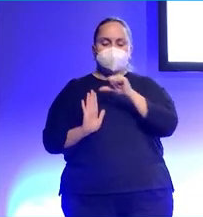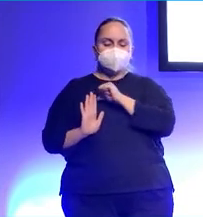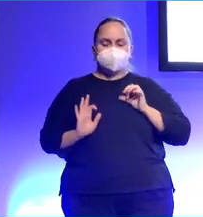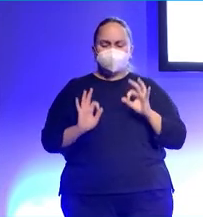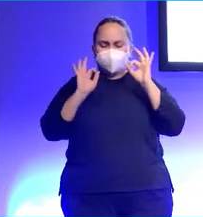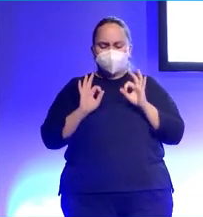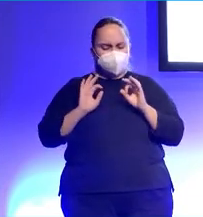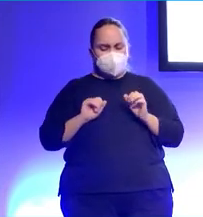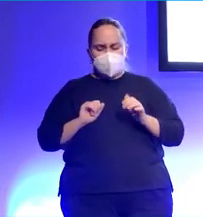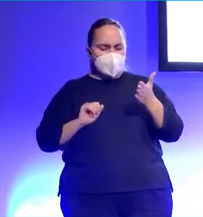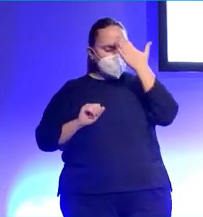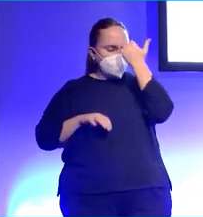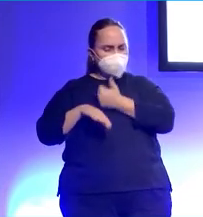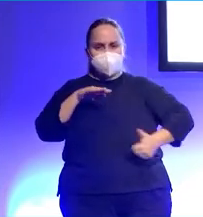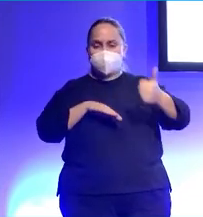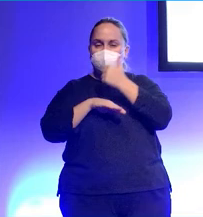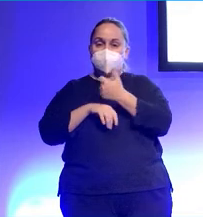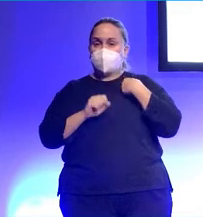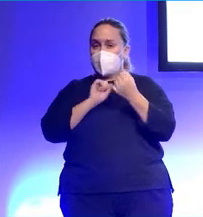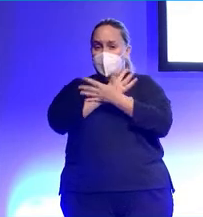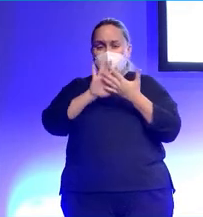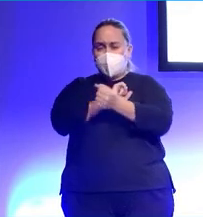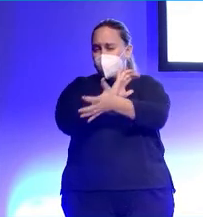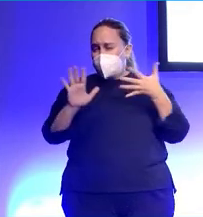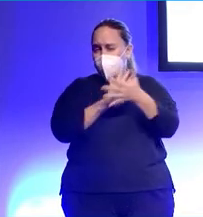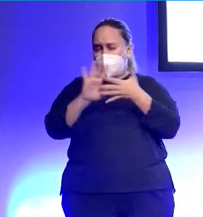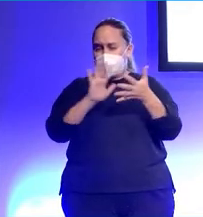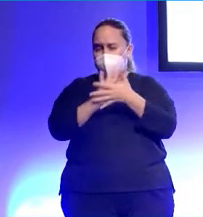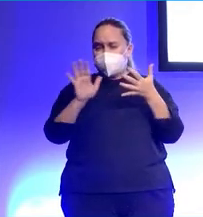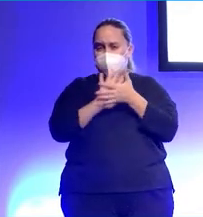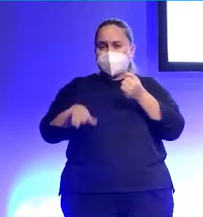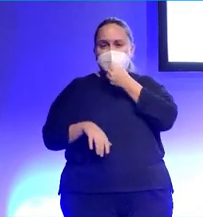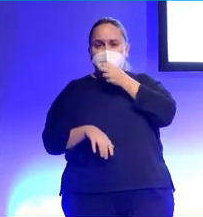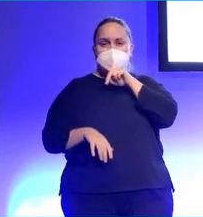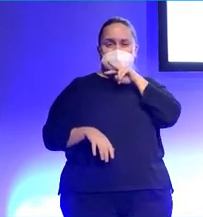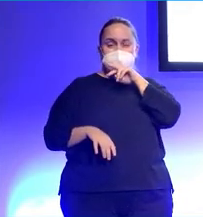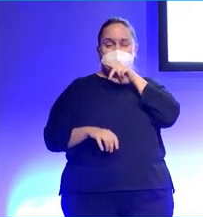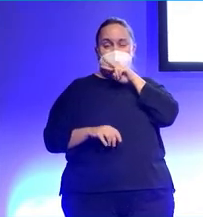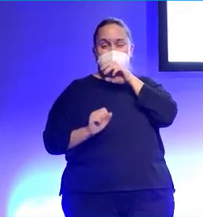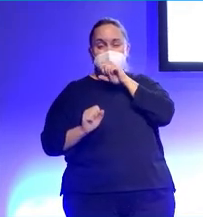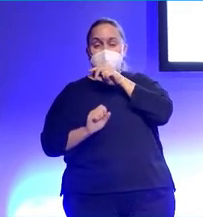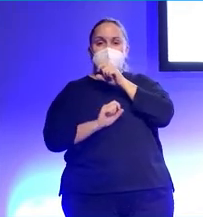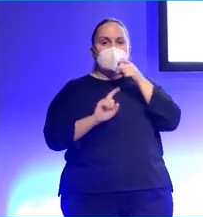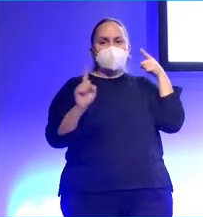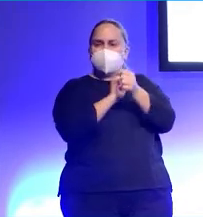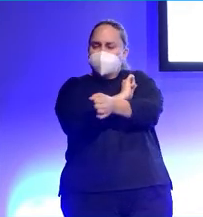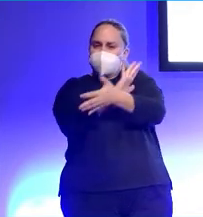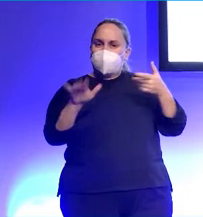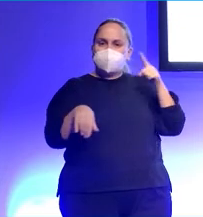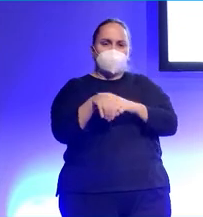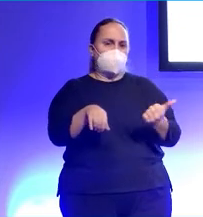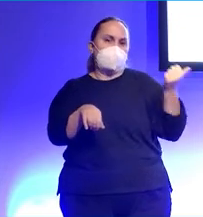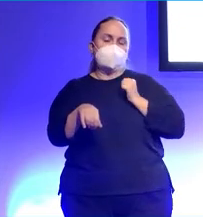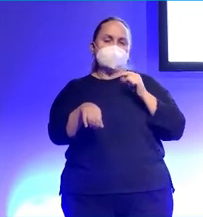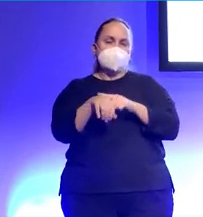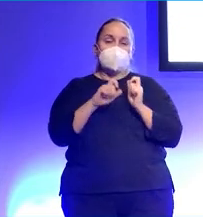oro. No hagas perder el tiempo a la gente. Incluso hablo demasiado rápido los podcasts, pero lo prefiero hacer perder el tiempo a la gente. Más o